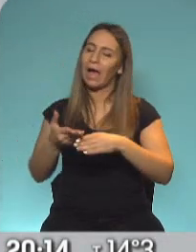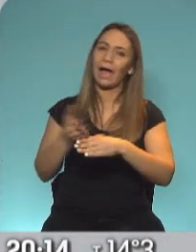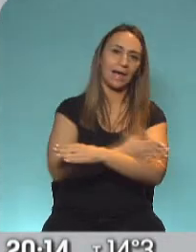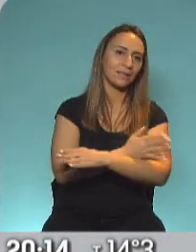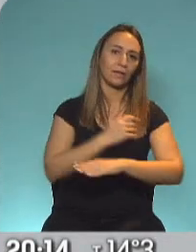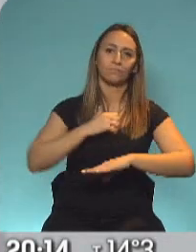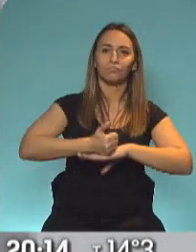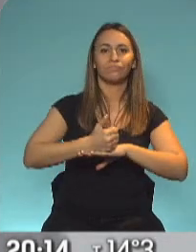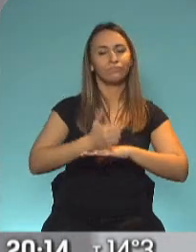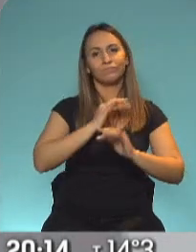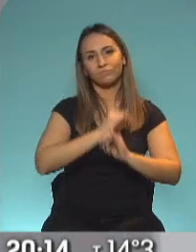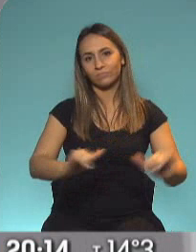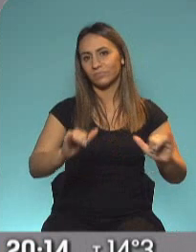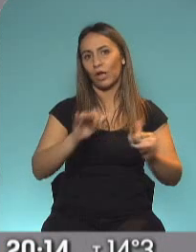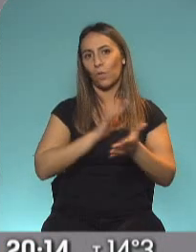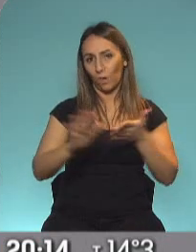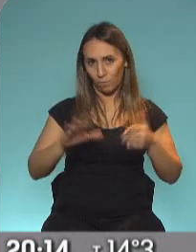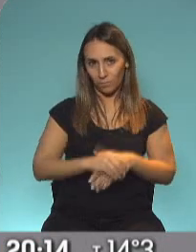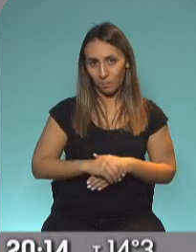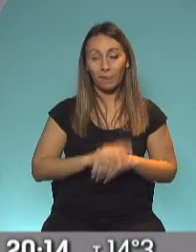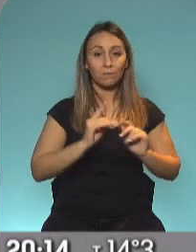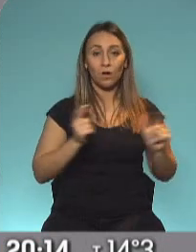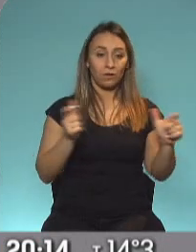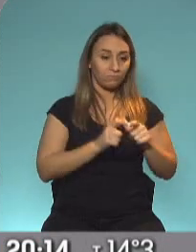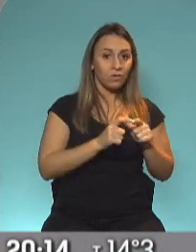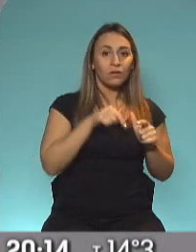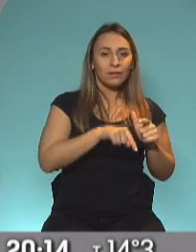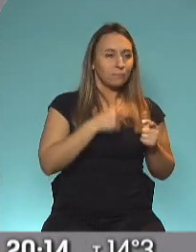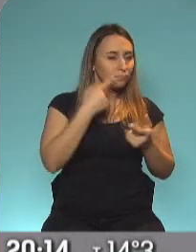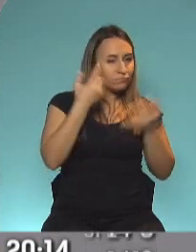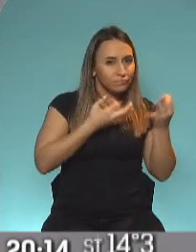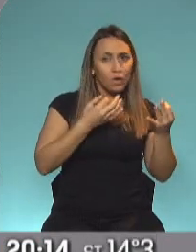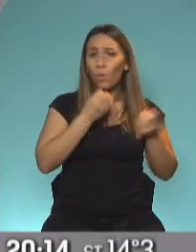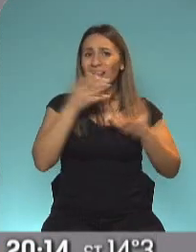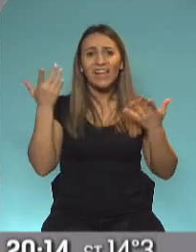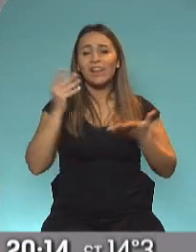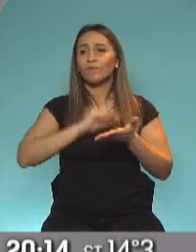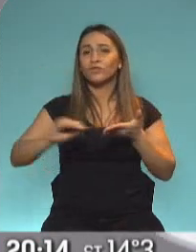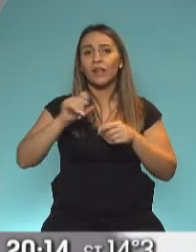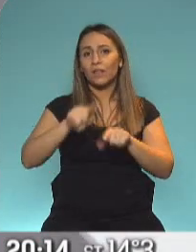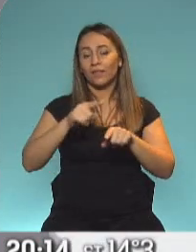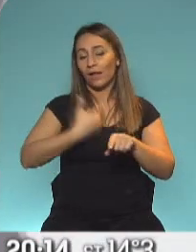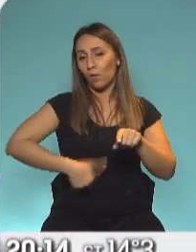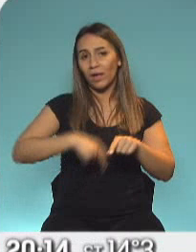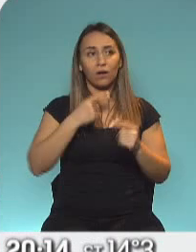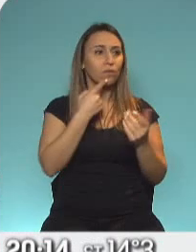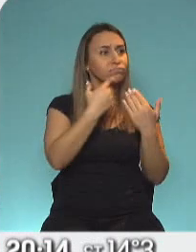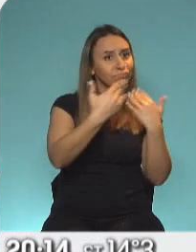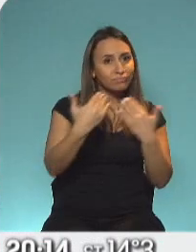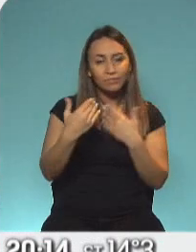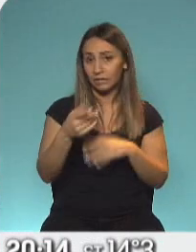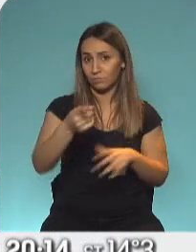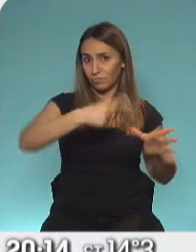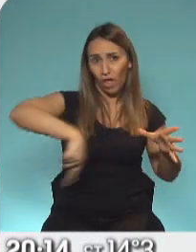que dicen los funcionarios después de esta reunión y lo que vinieron diciendo toda la semana y con cualquier funcionario que hablas, el tema es la preocupación.